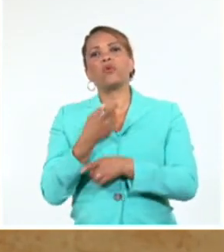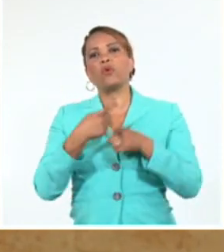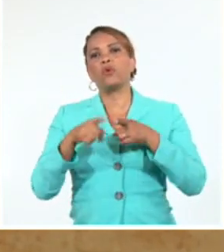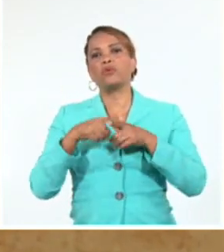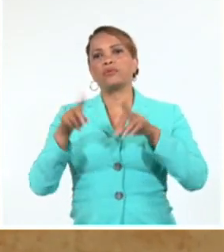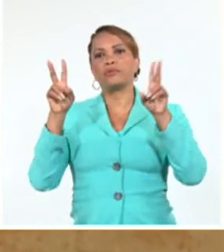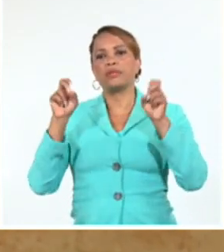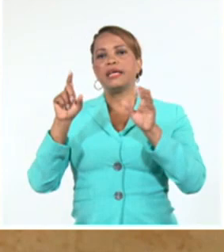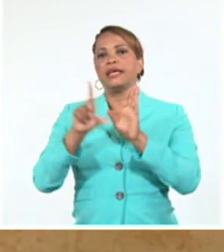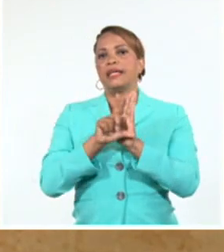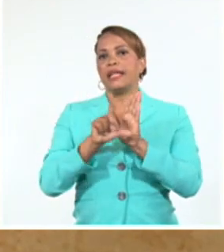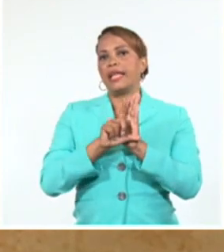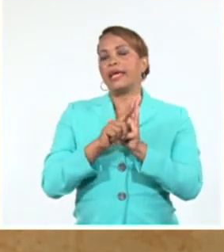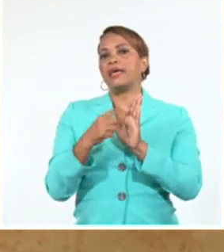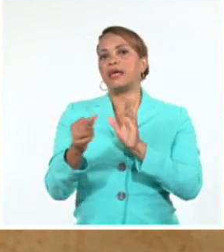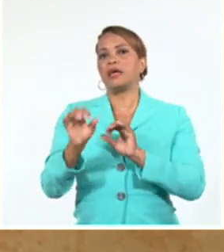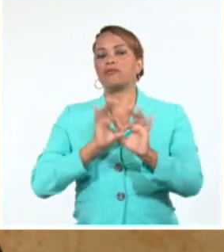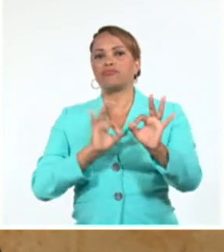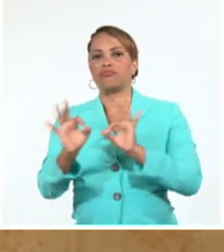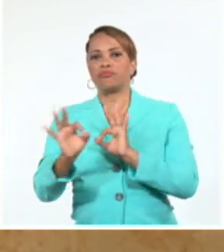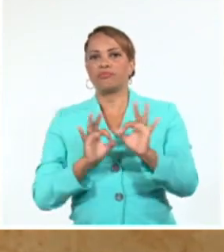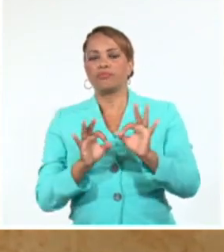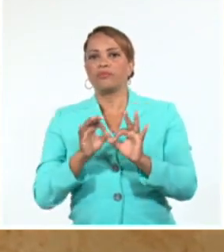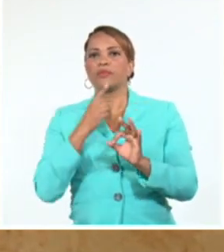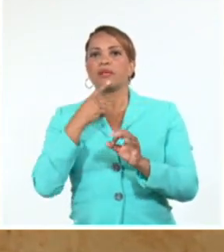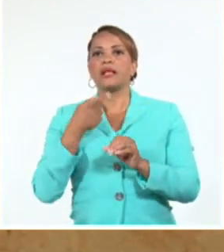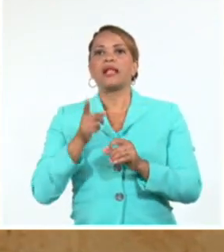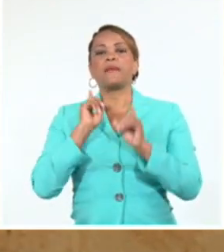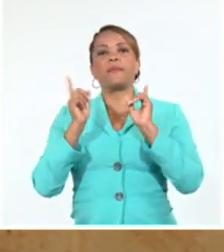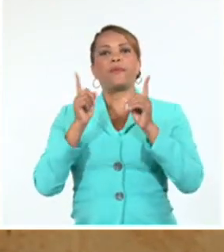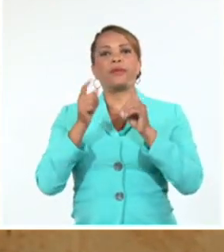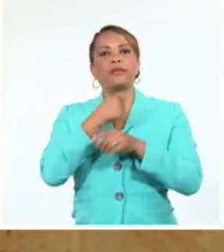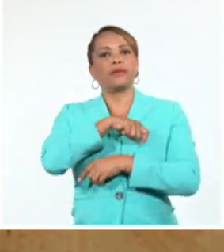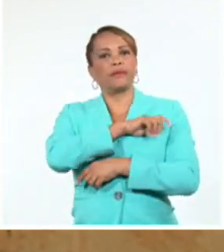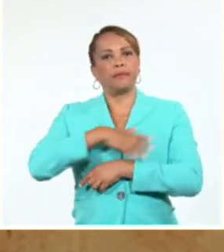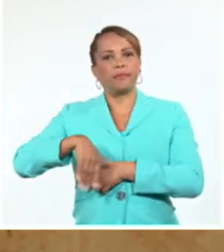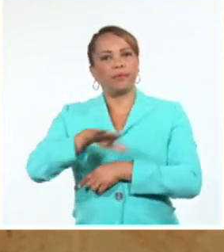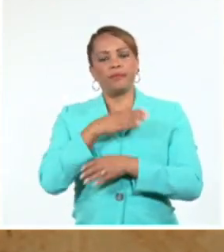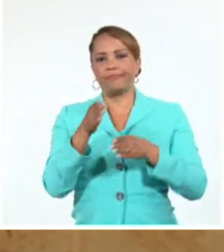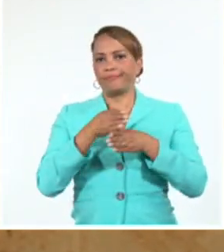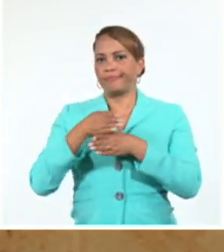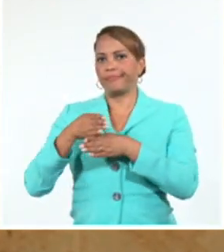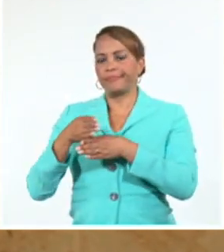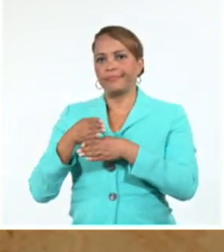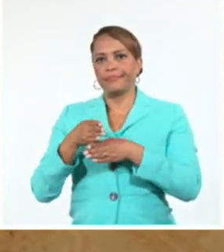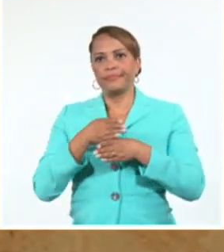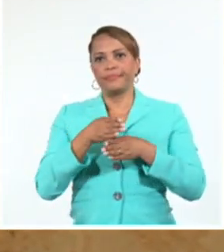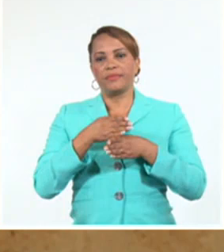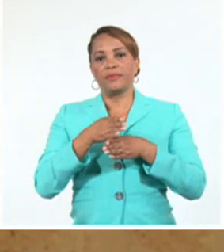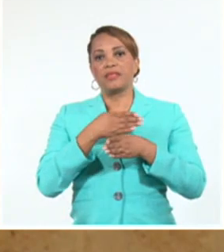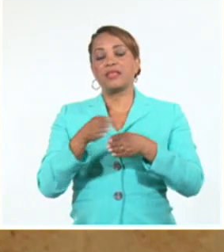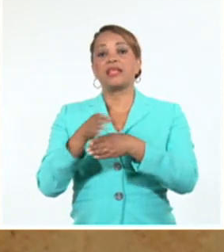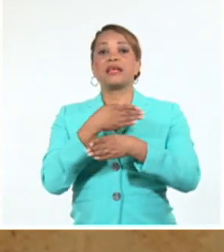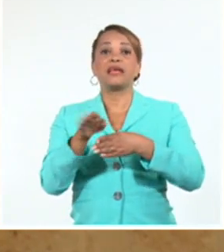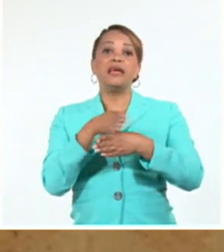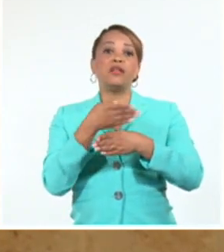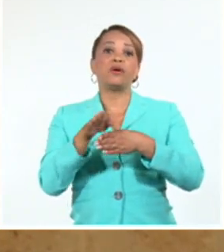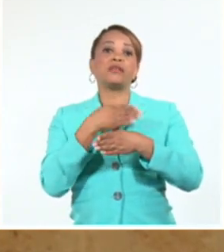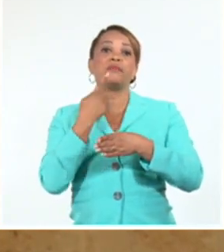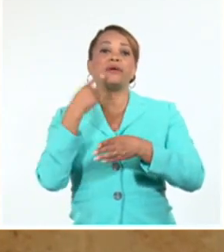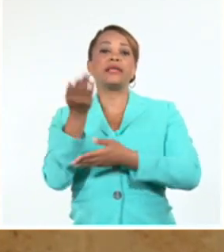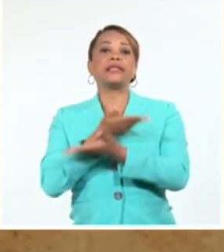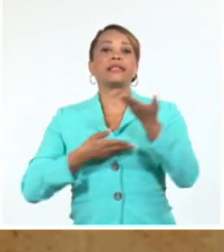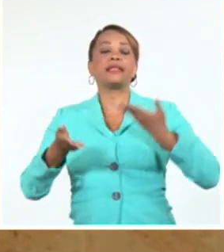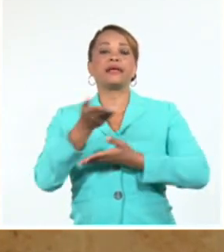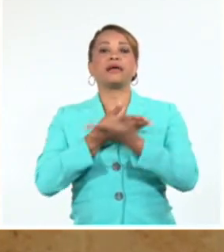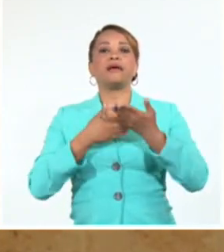legislaciones que nos amparan, las políticas públicas, etc. Y ellos lo hacemos en intercambio también